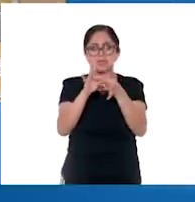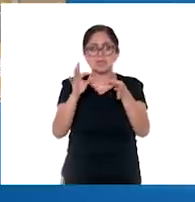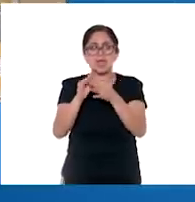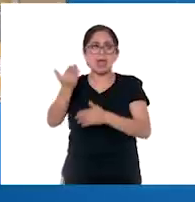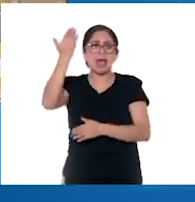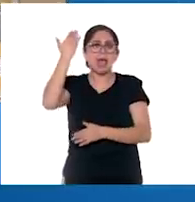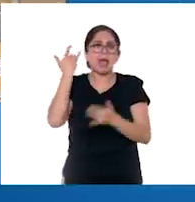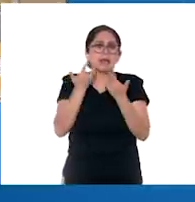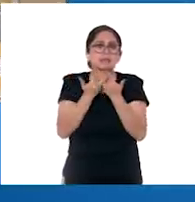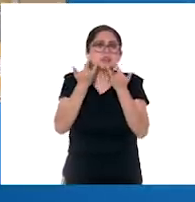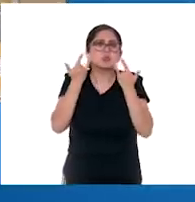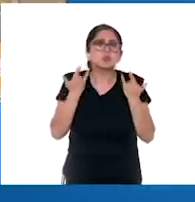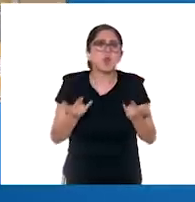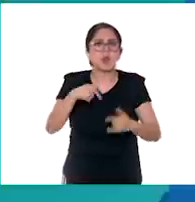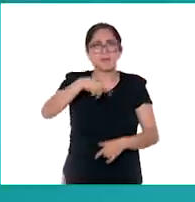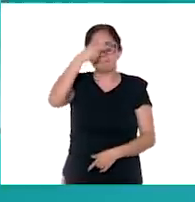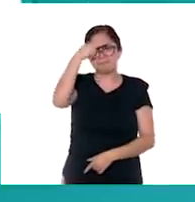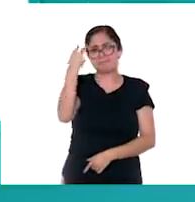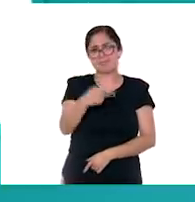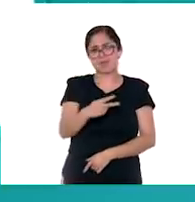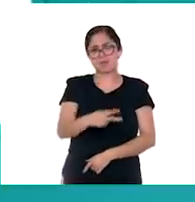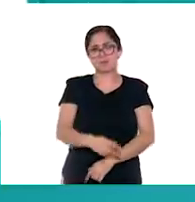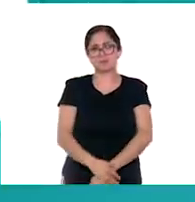Tiempo, Historia de México.